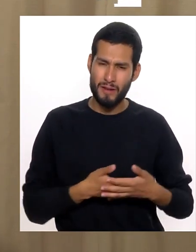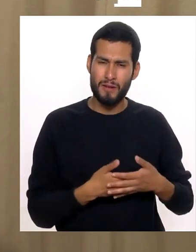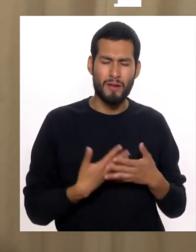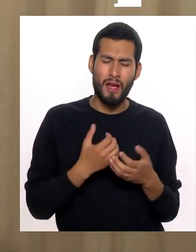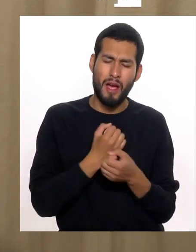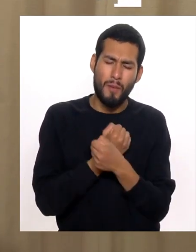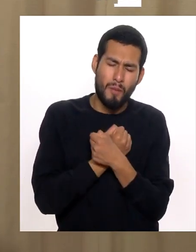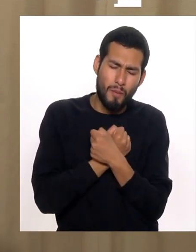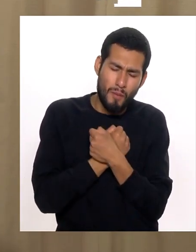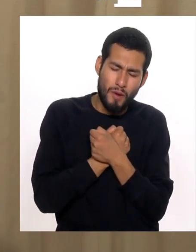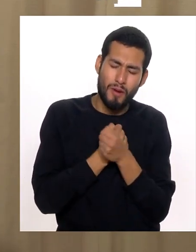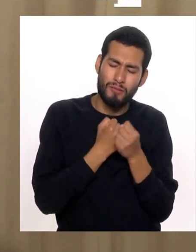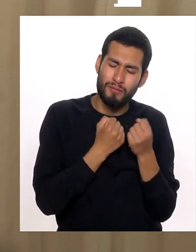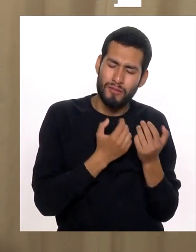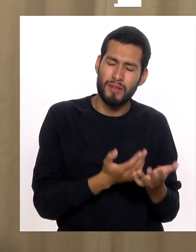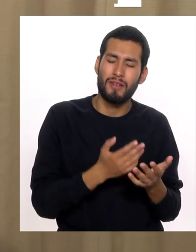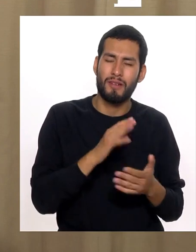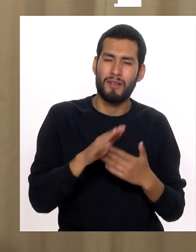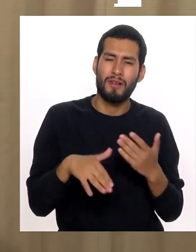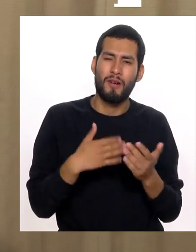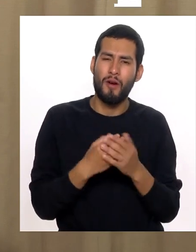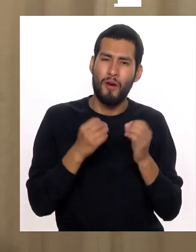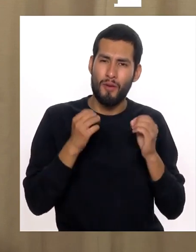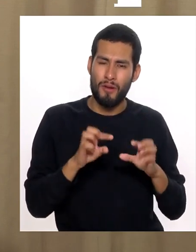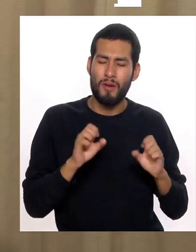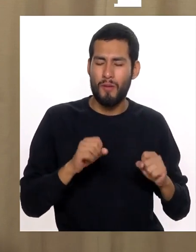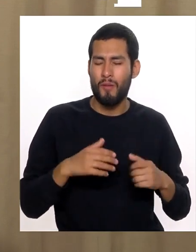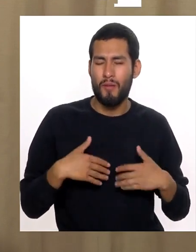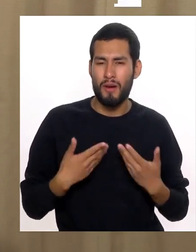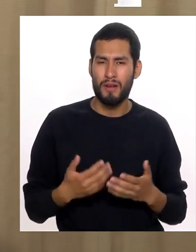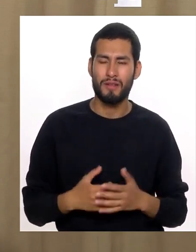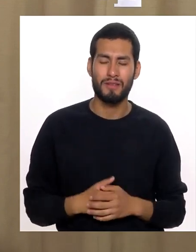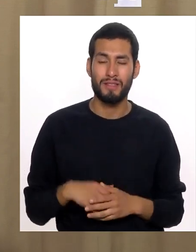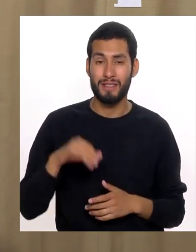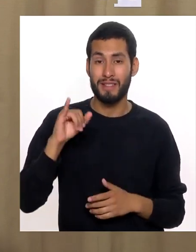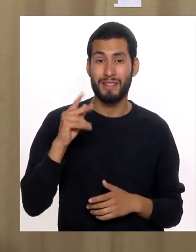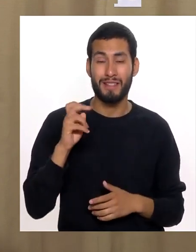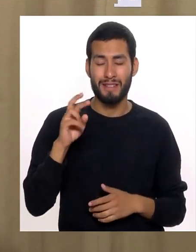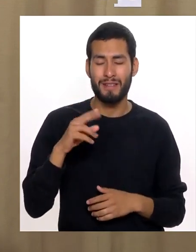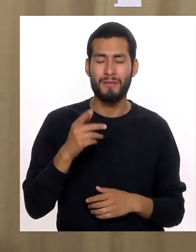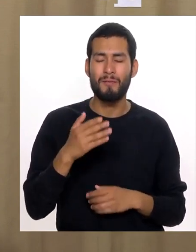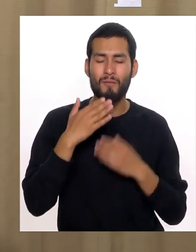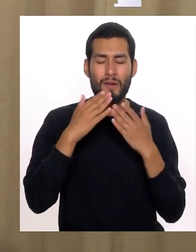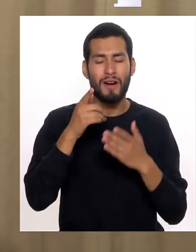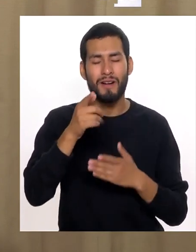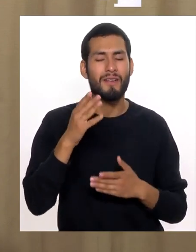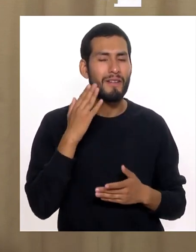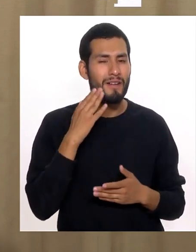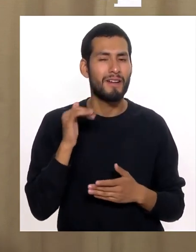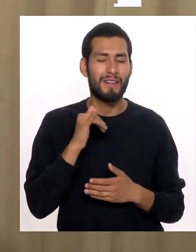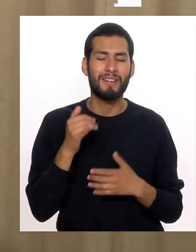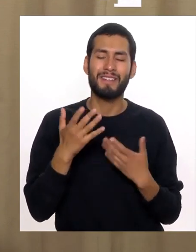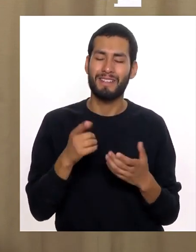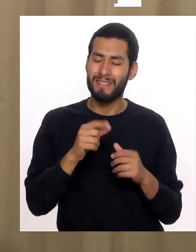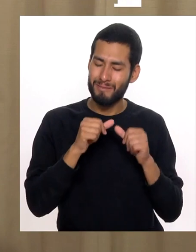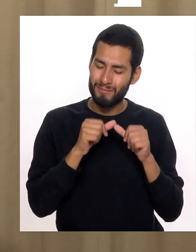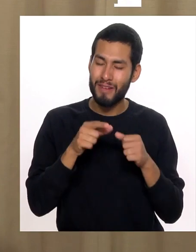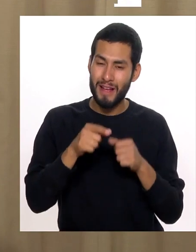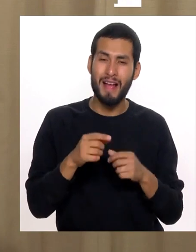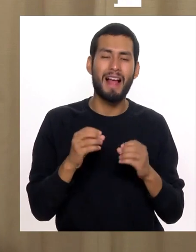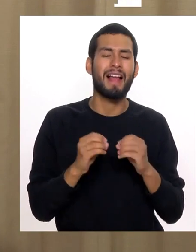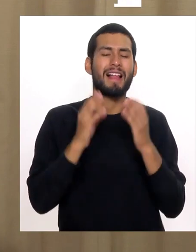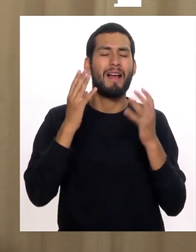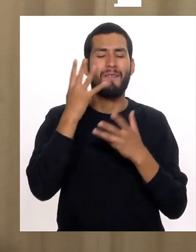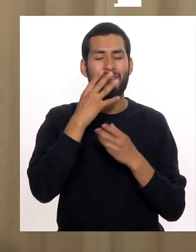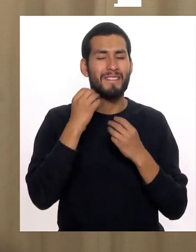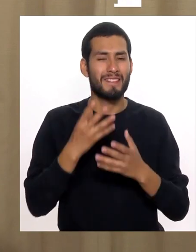Con tanto cariño Y darle todas las oportunidades Que puede Iker Un beso para ti Para tu mami Y hazla